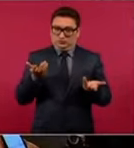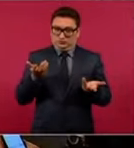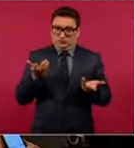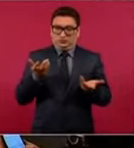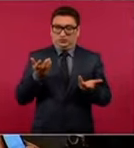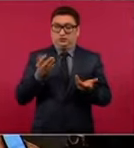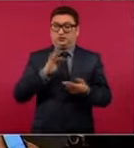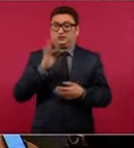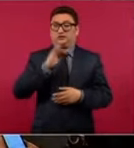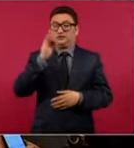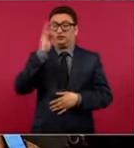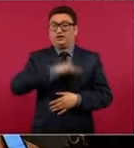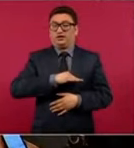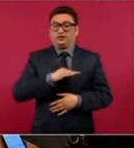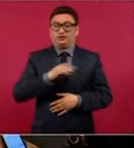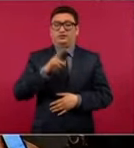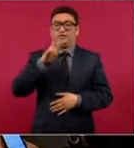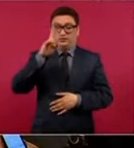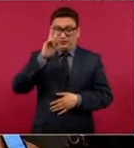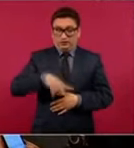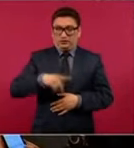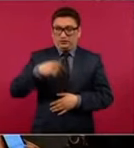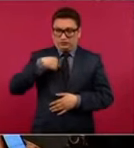apócrifo, porque de veras me quedé